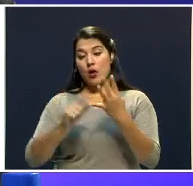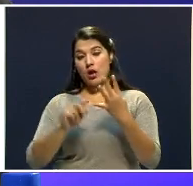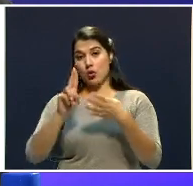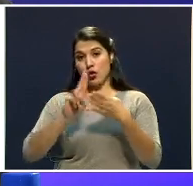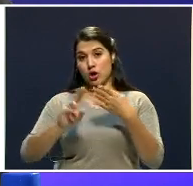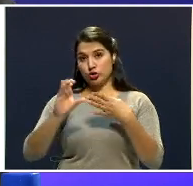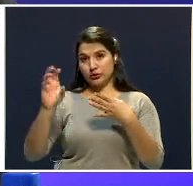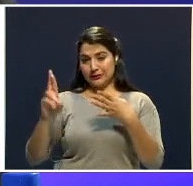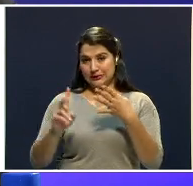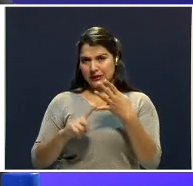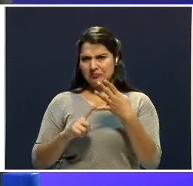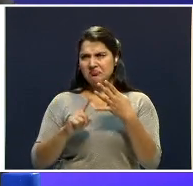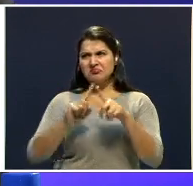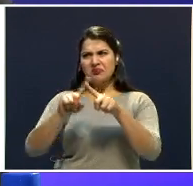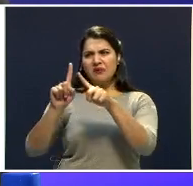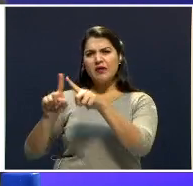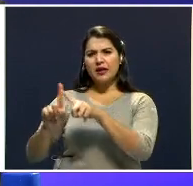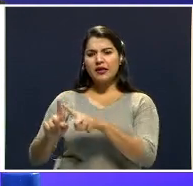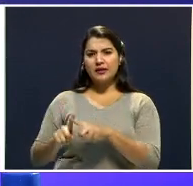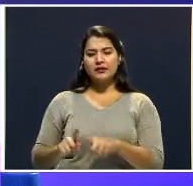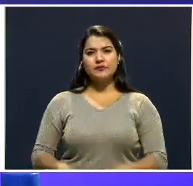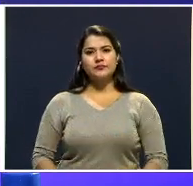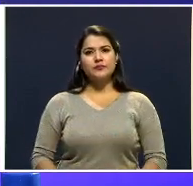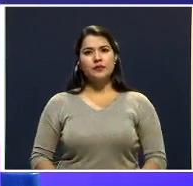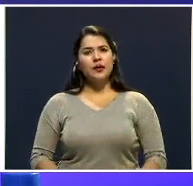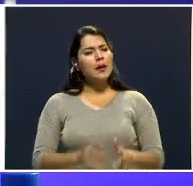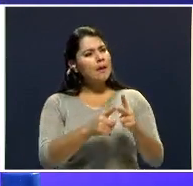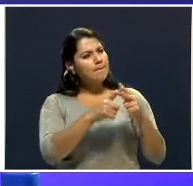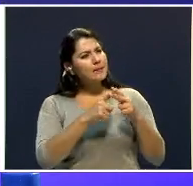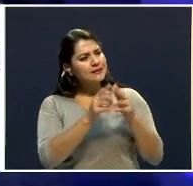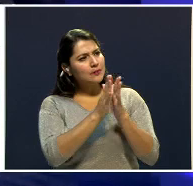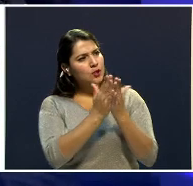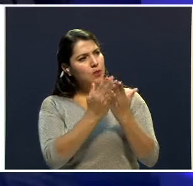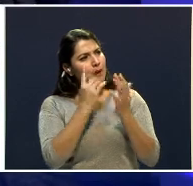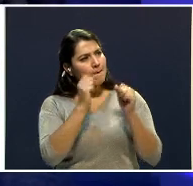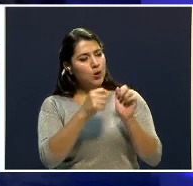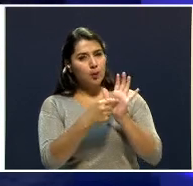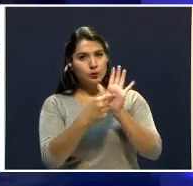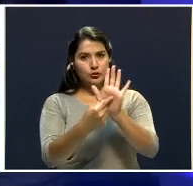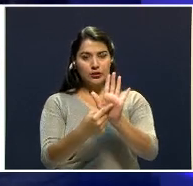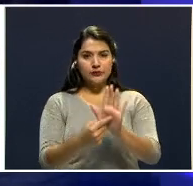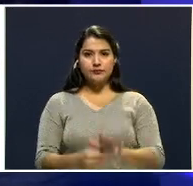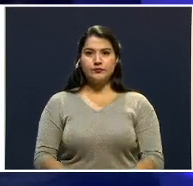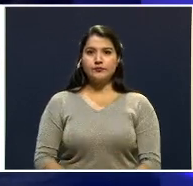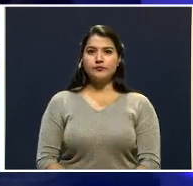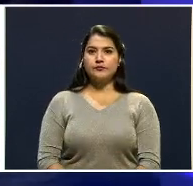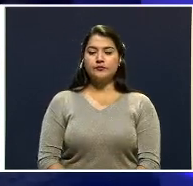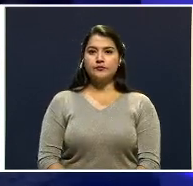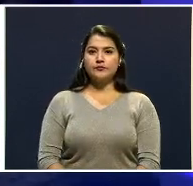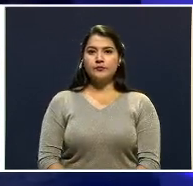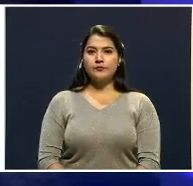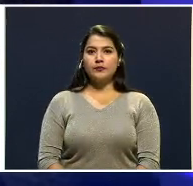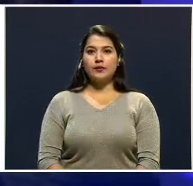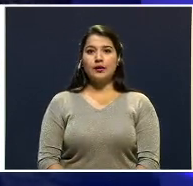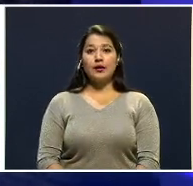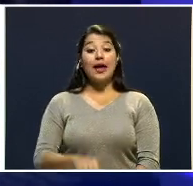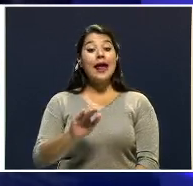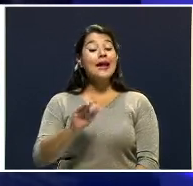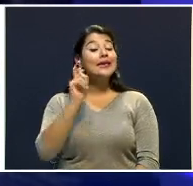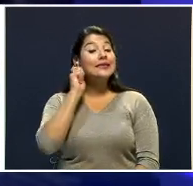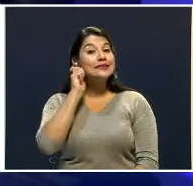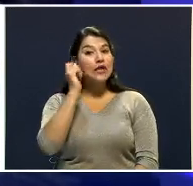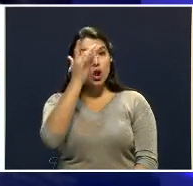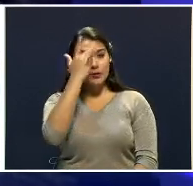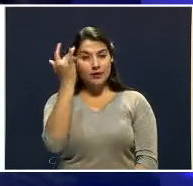son varias las librerías. Perfecto. Présteme el libro para mostrarlo en cámara. La niña olvidada, Ronald Moya